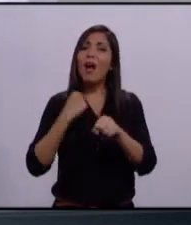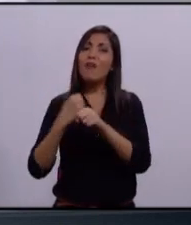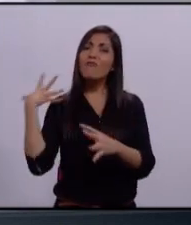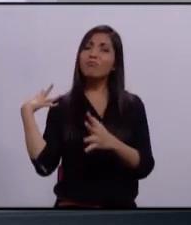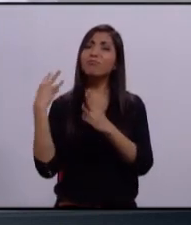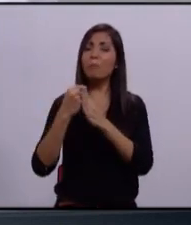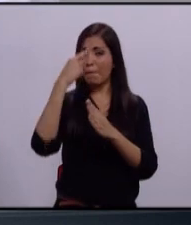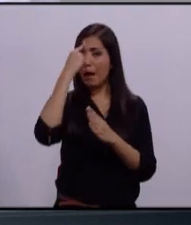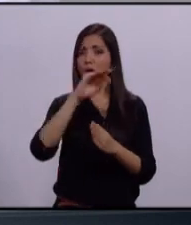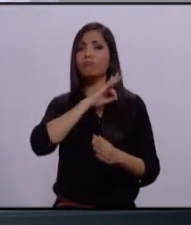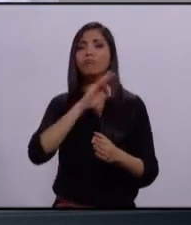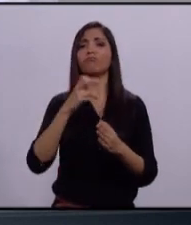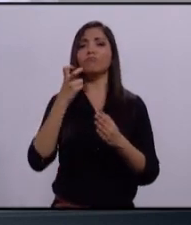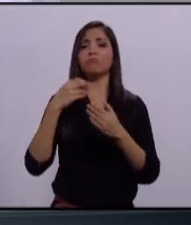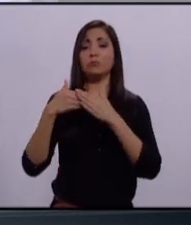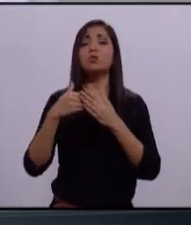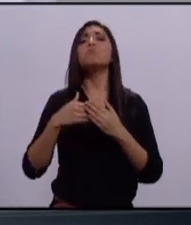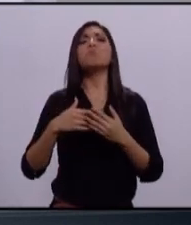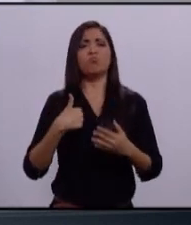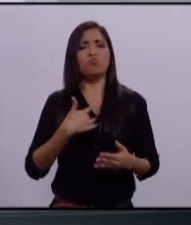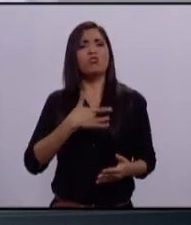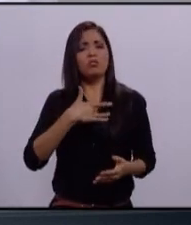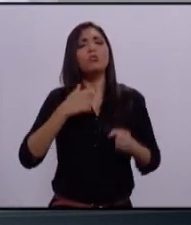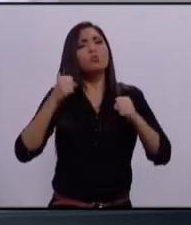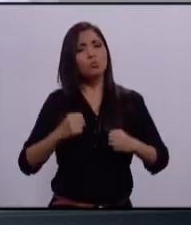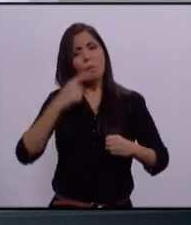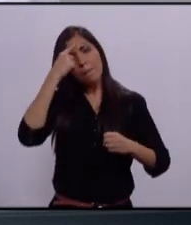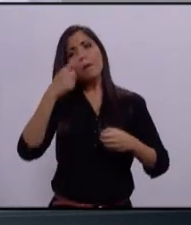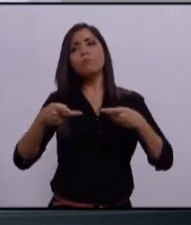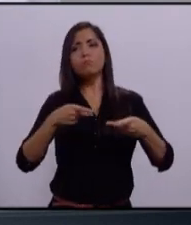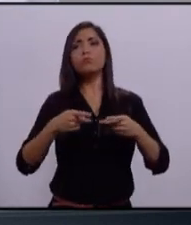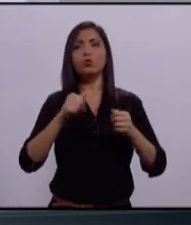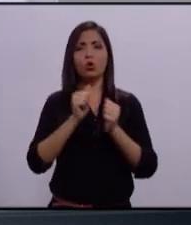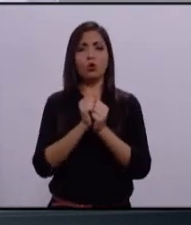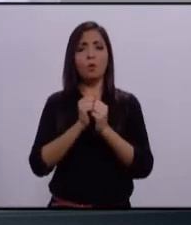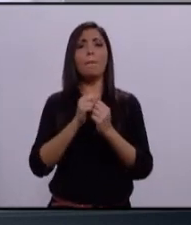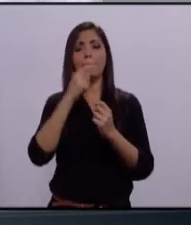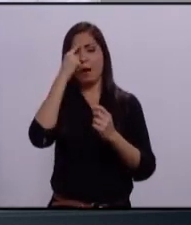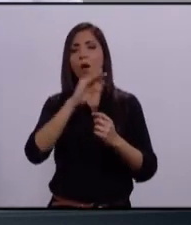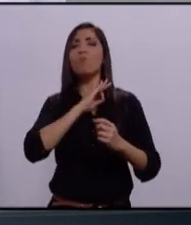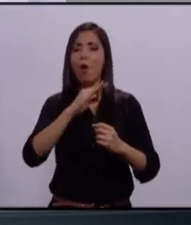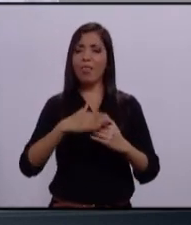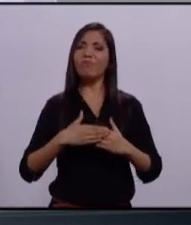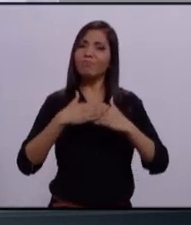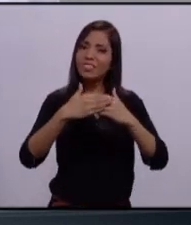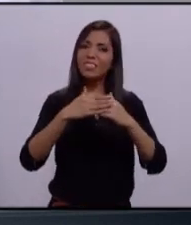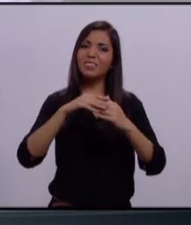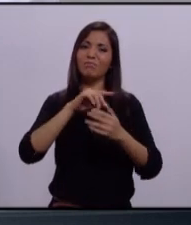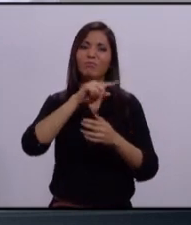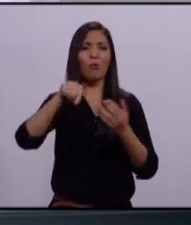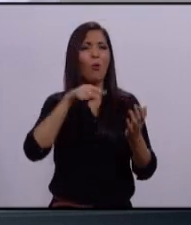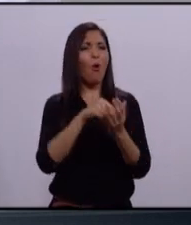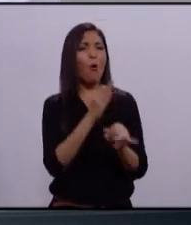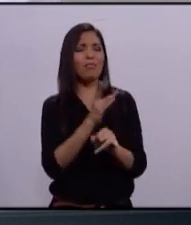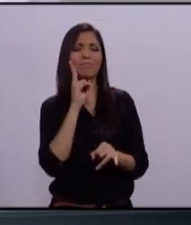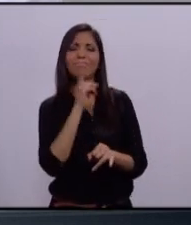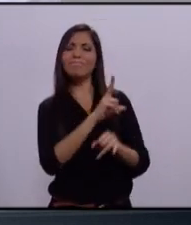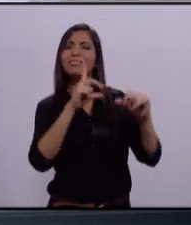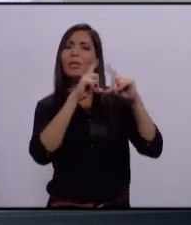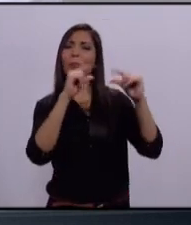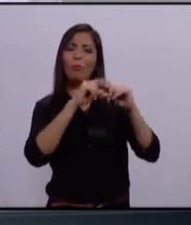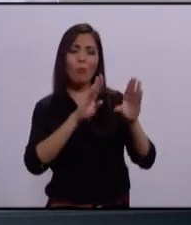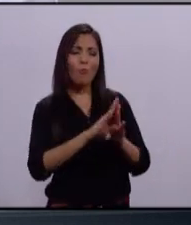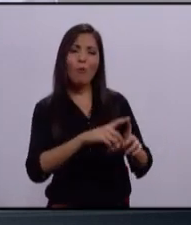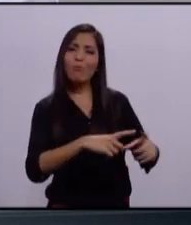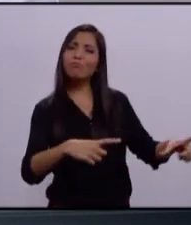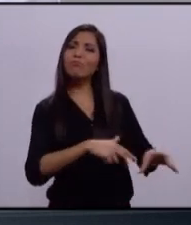ejercicio de la función. Creo que cuento con la preparación suficiente como para sacar adelante a Zapopan de este bache que se encuentra. Yo creo